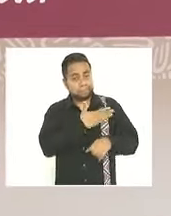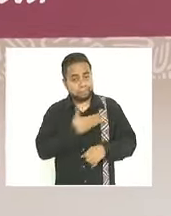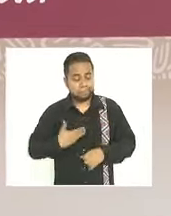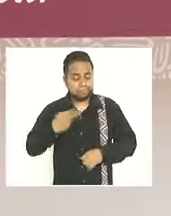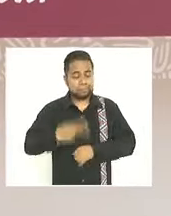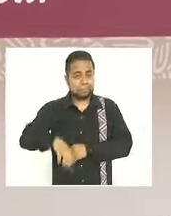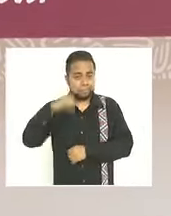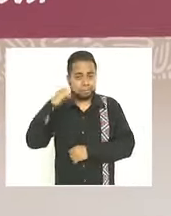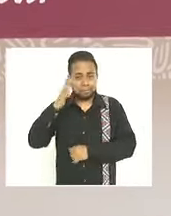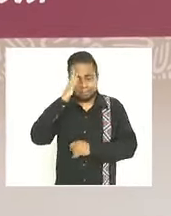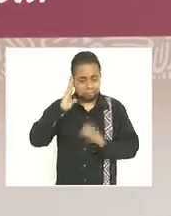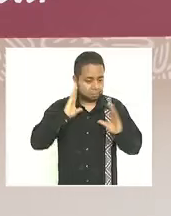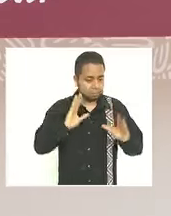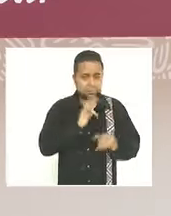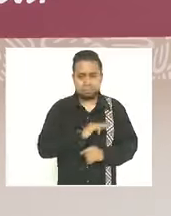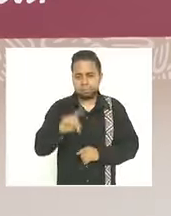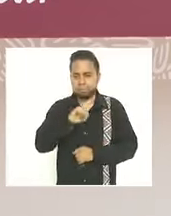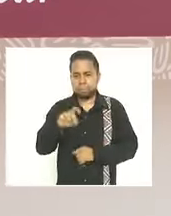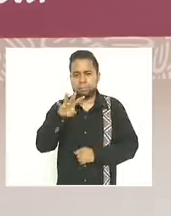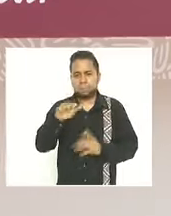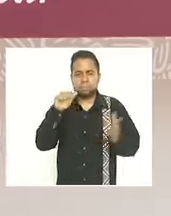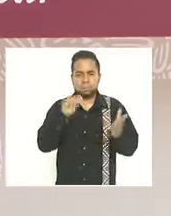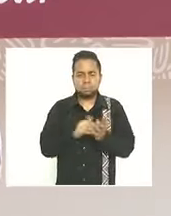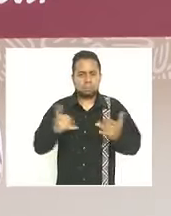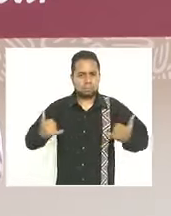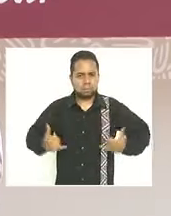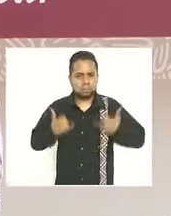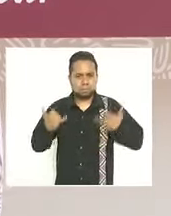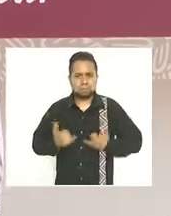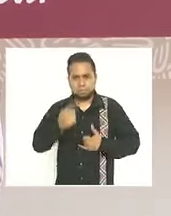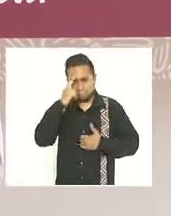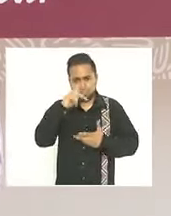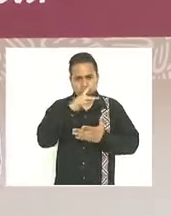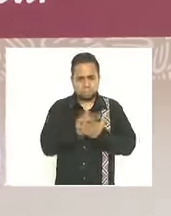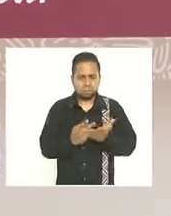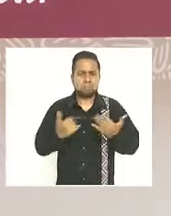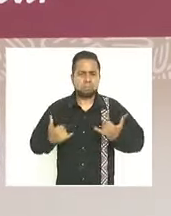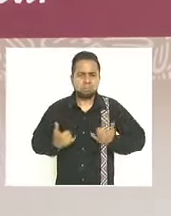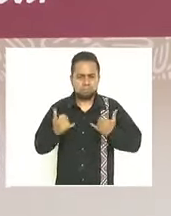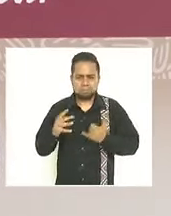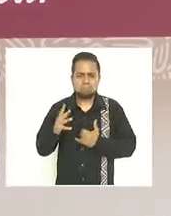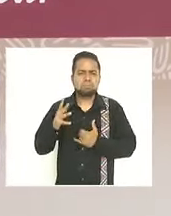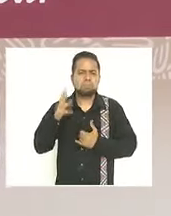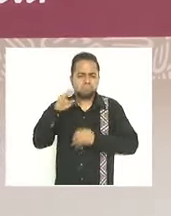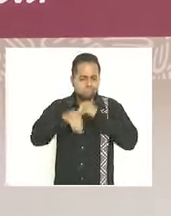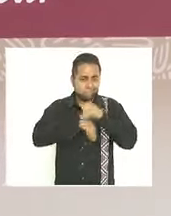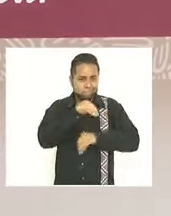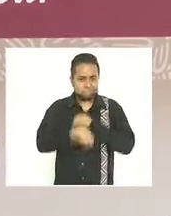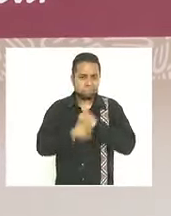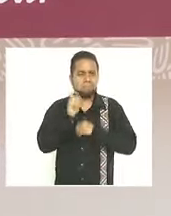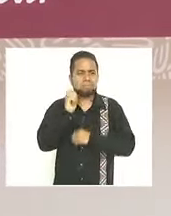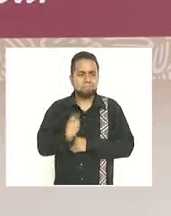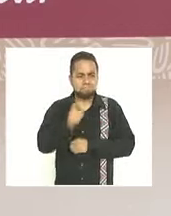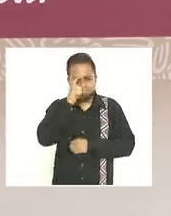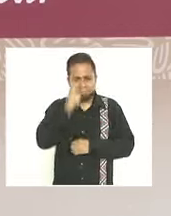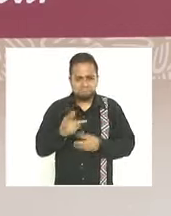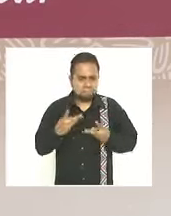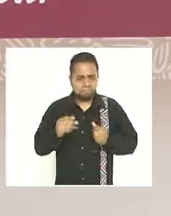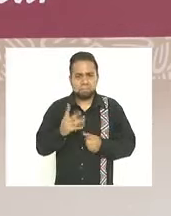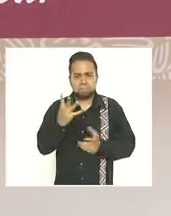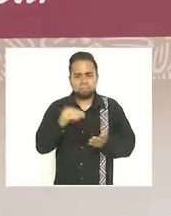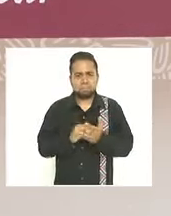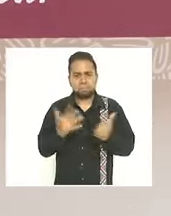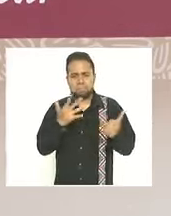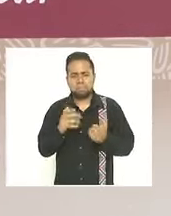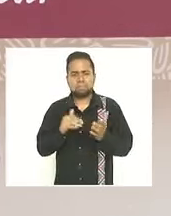Oaxaca se han capacitado 119 mil jóvenes en el programa jóvenes construyendo el futuro lo que ha significado una inversión de 4 mil